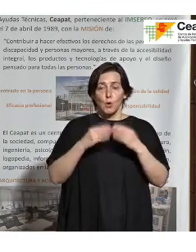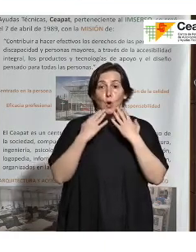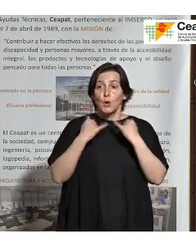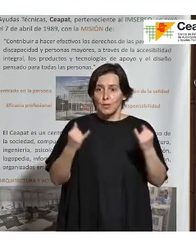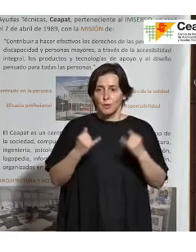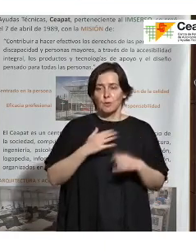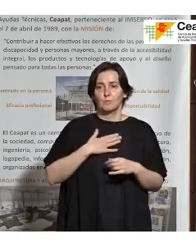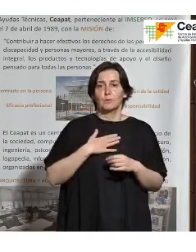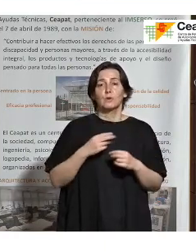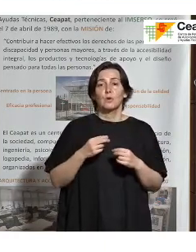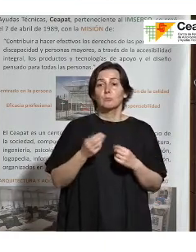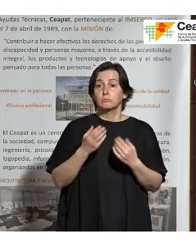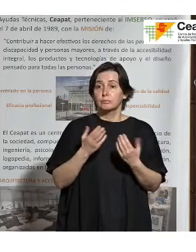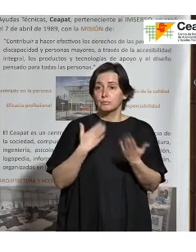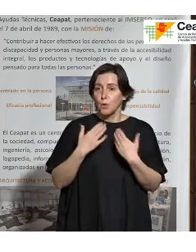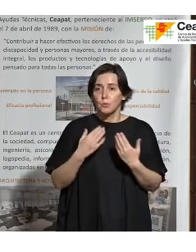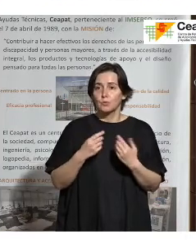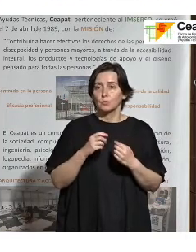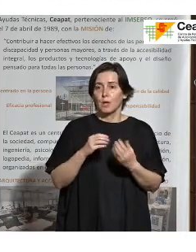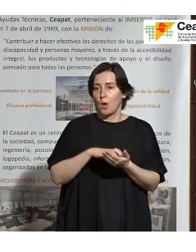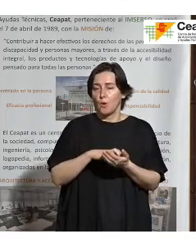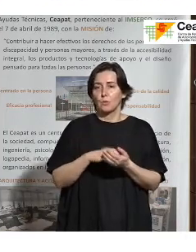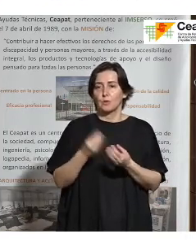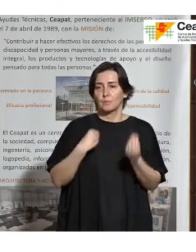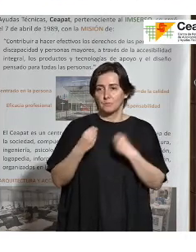cualquier consulta podemos comentarlo también ahora. Gracias.